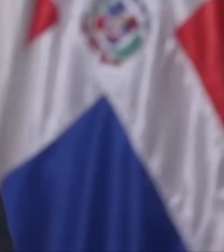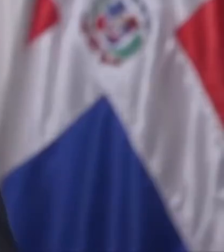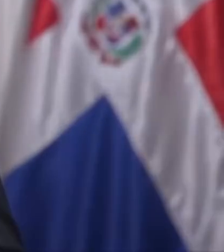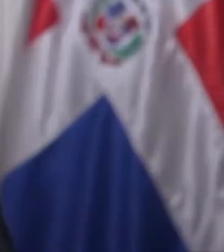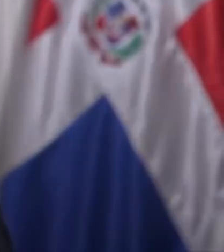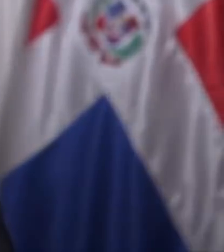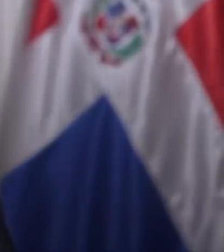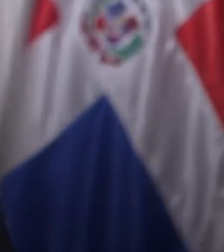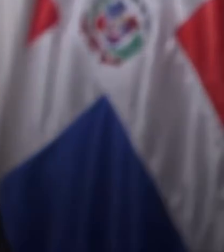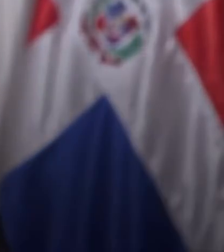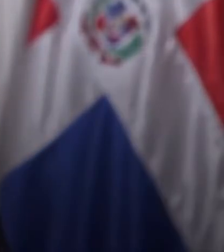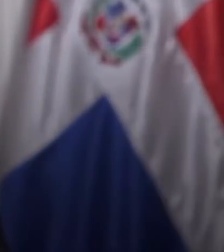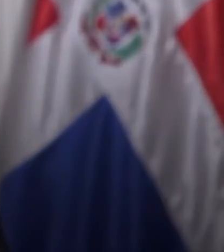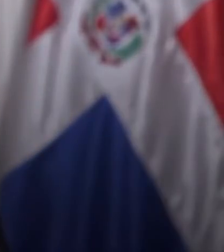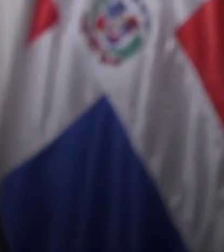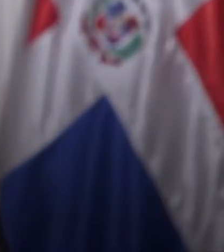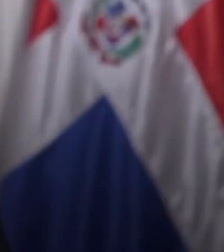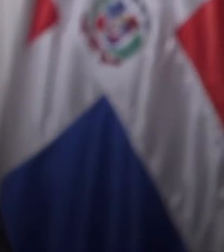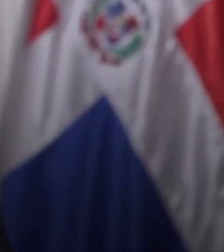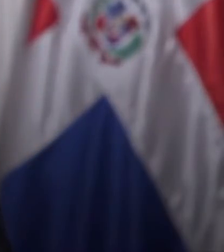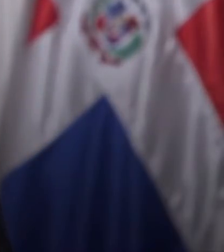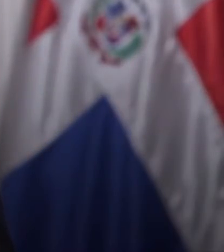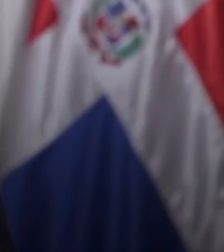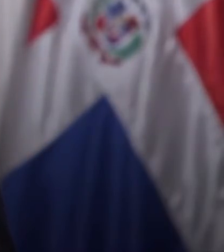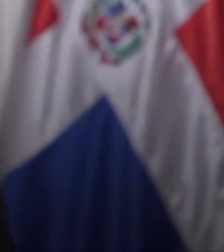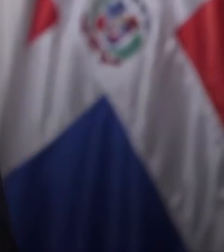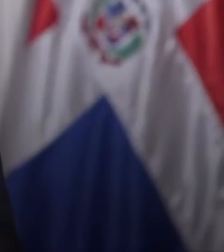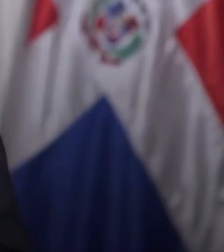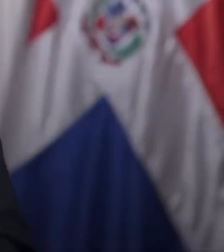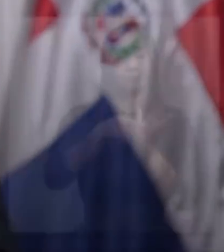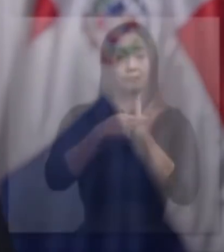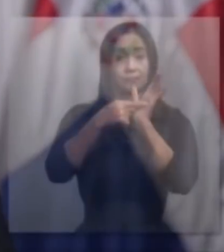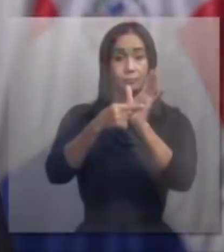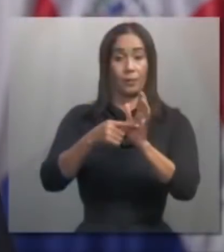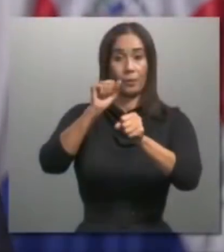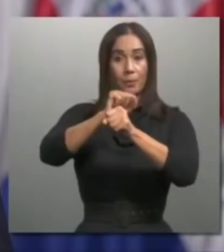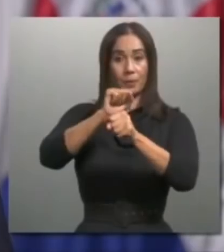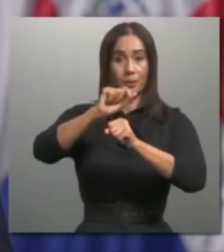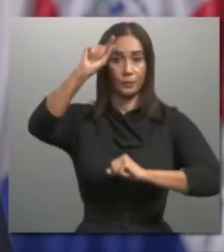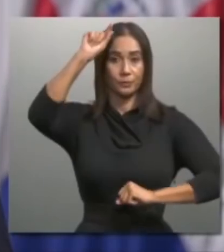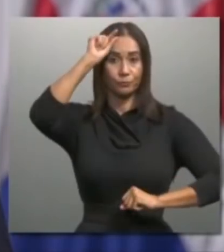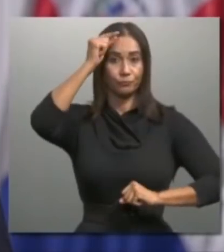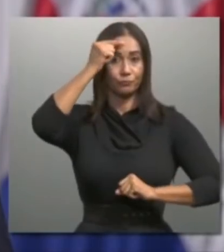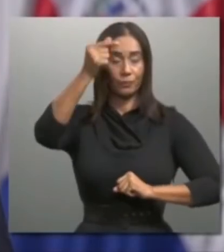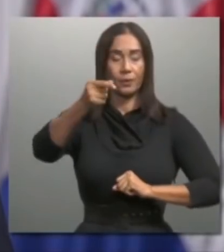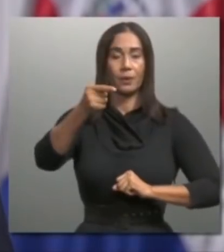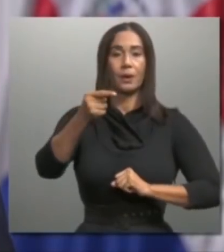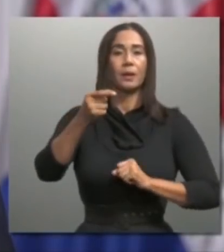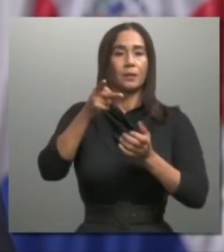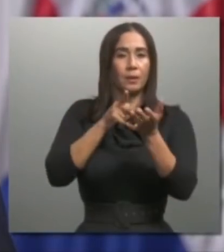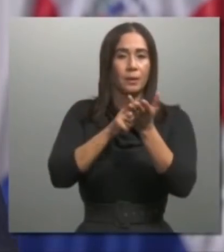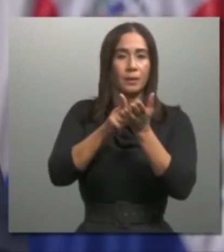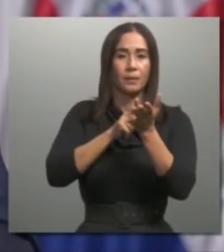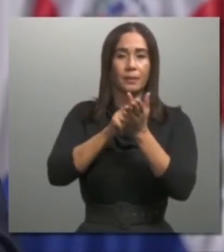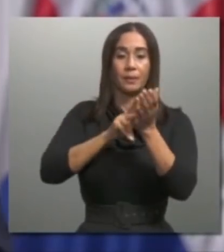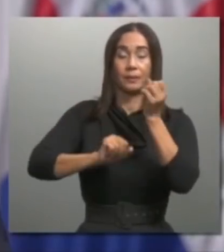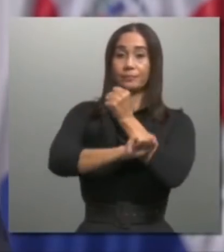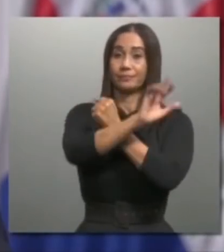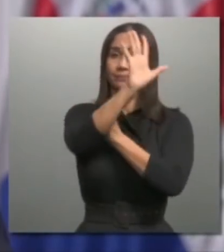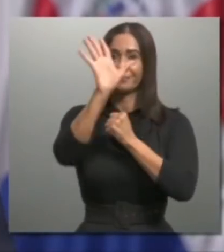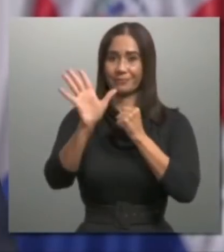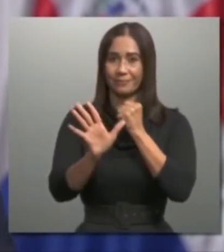Querido pueblo dominicano, si por algo se ha caracterizado mi ejercicio de gobierno, ha sido precisamente por ser